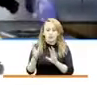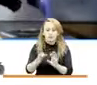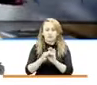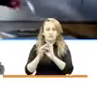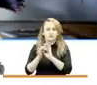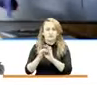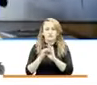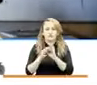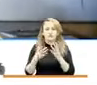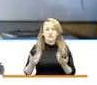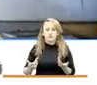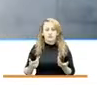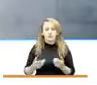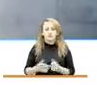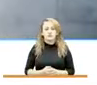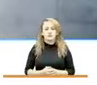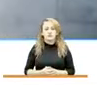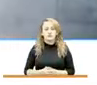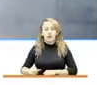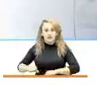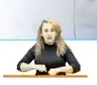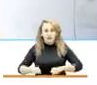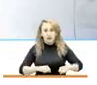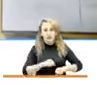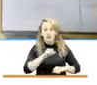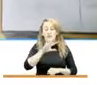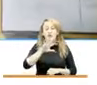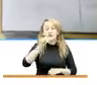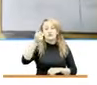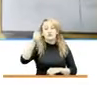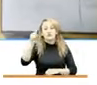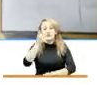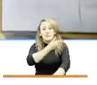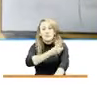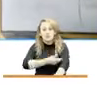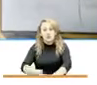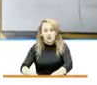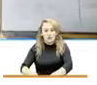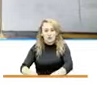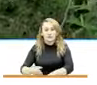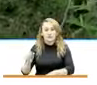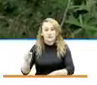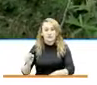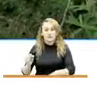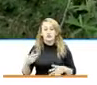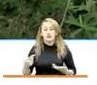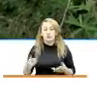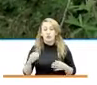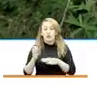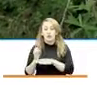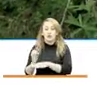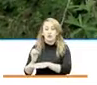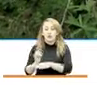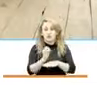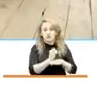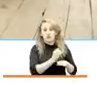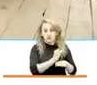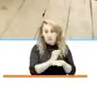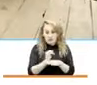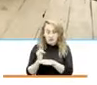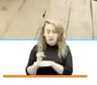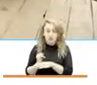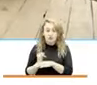gestionamos 510 millones de pesos con organizaciones, instituciones de